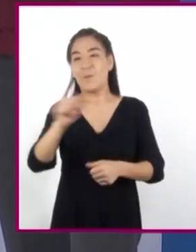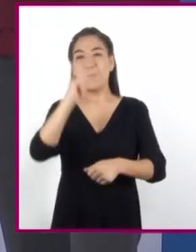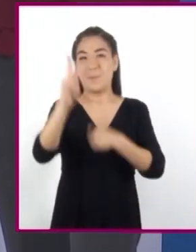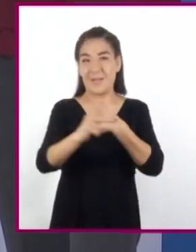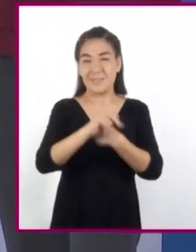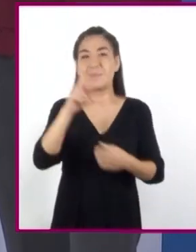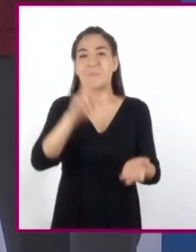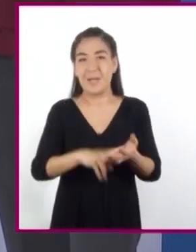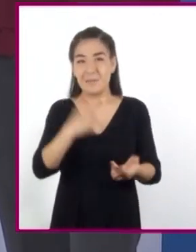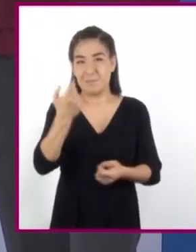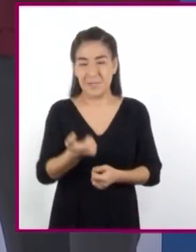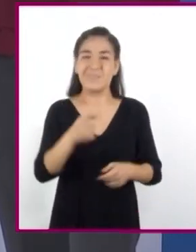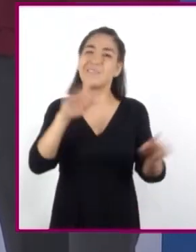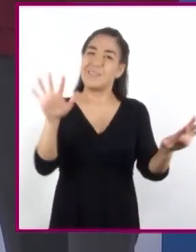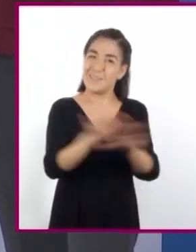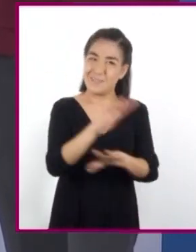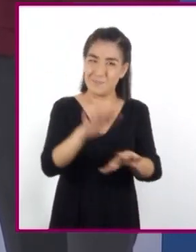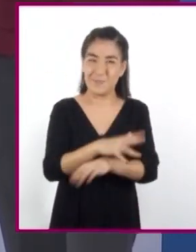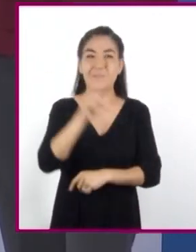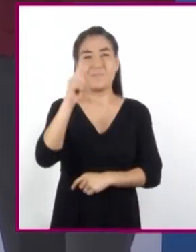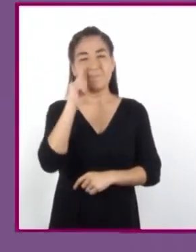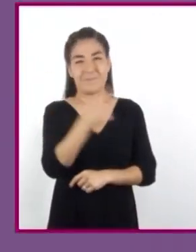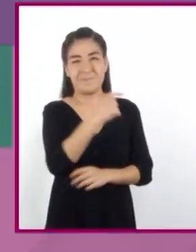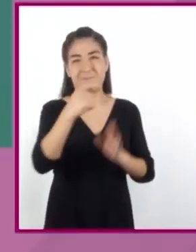pido que presten atención al siguiente video.